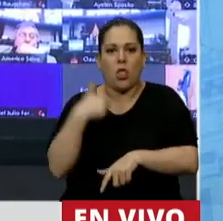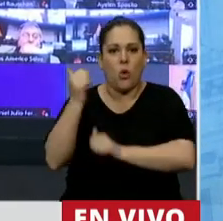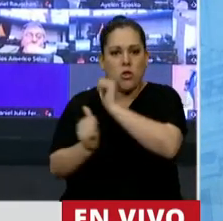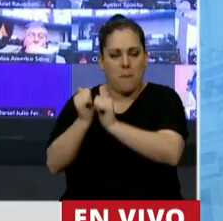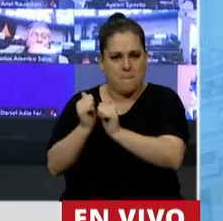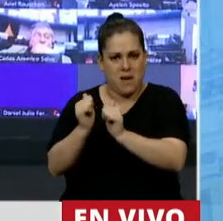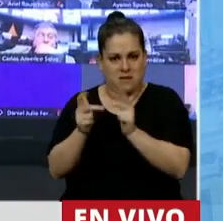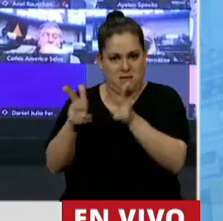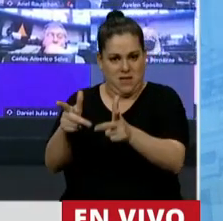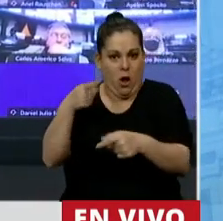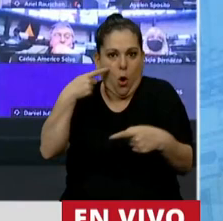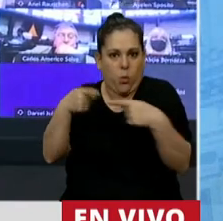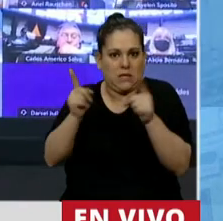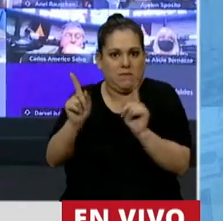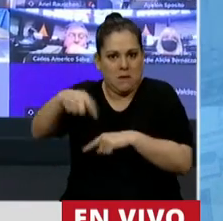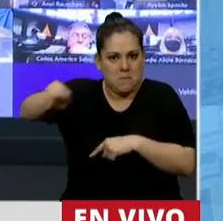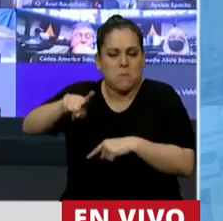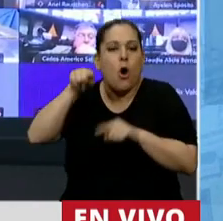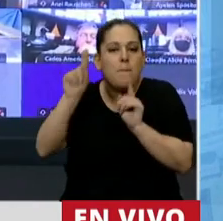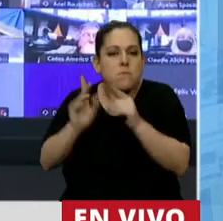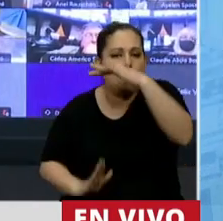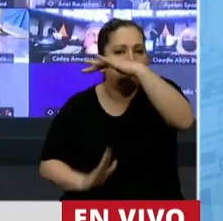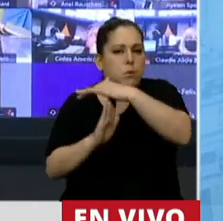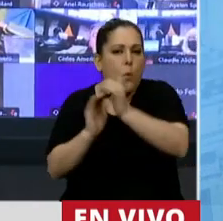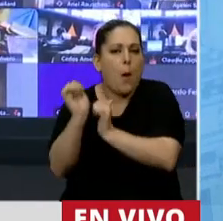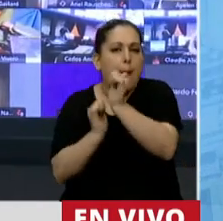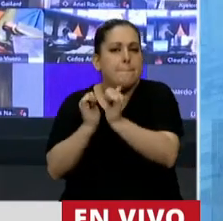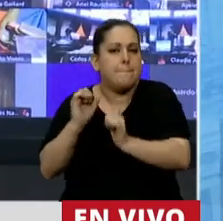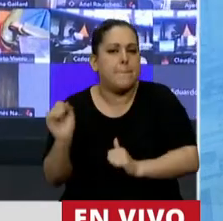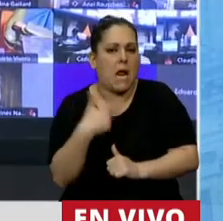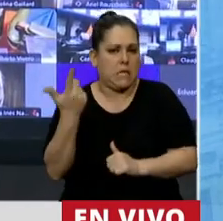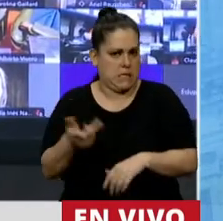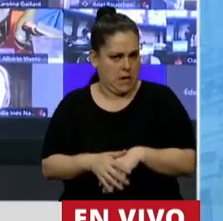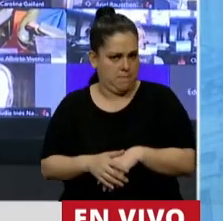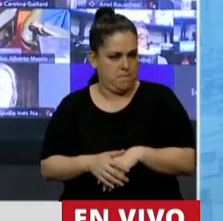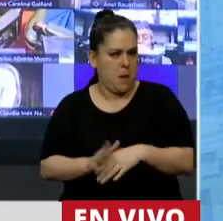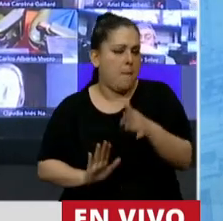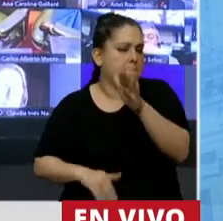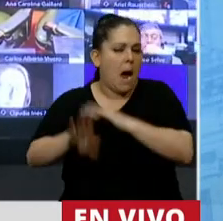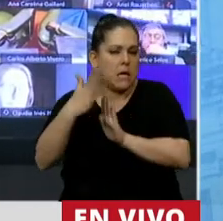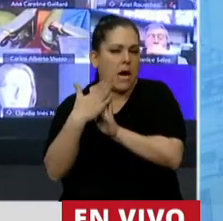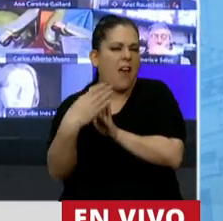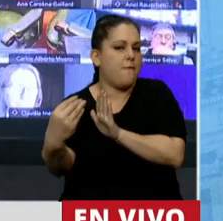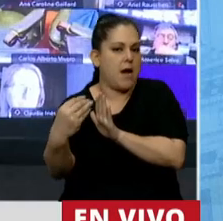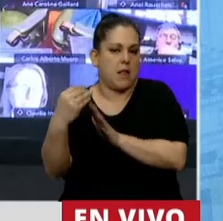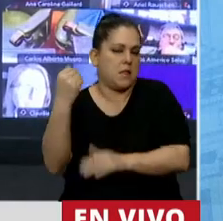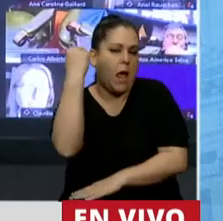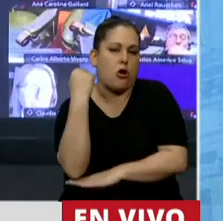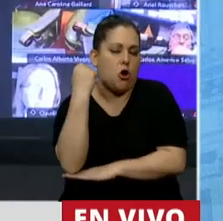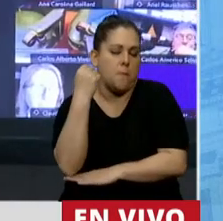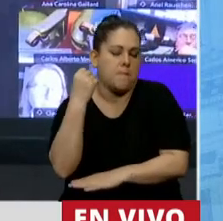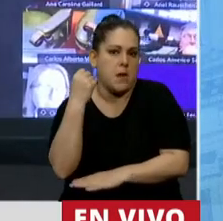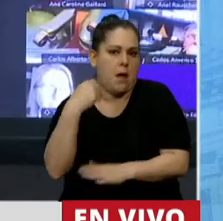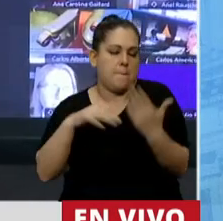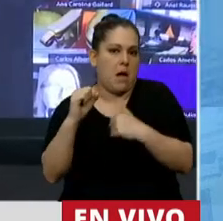esta norma. Ellos son la dirigencia empresarial de la Argentina y son los referentes económicos exitosos de este país,